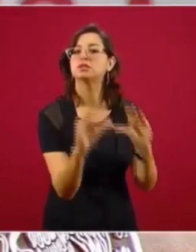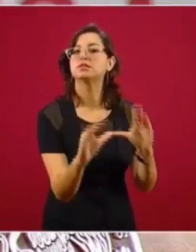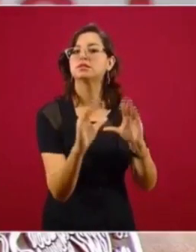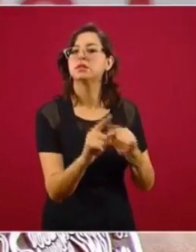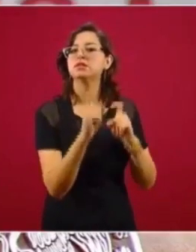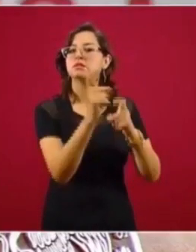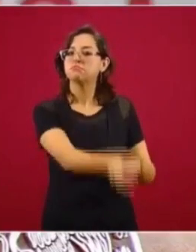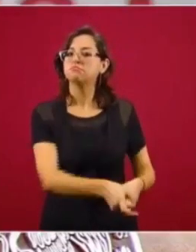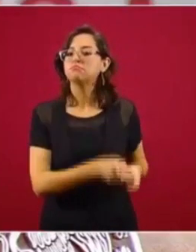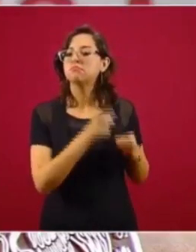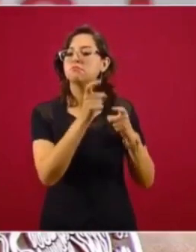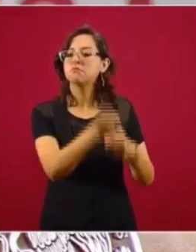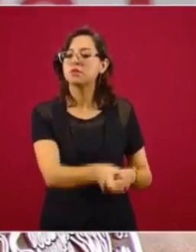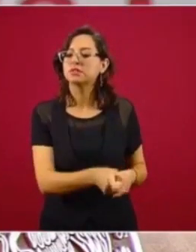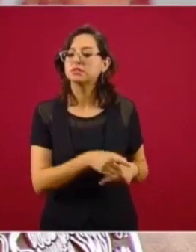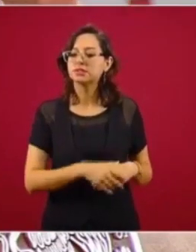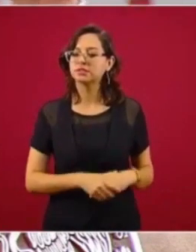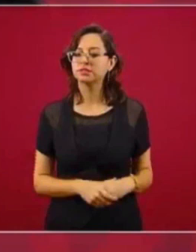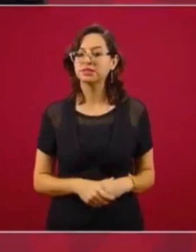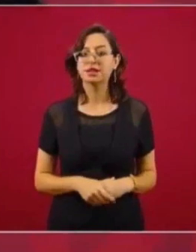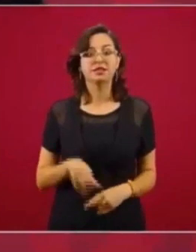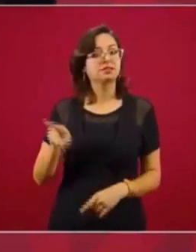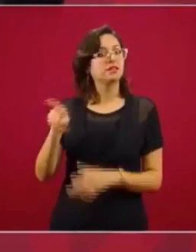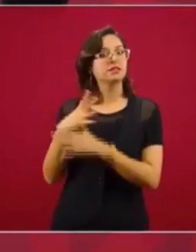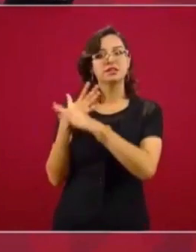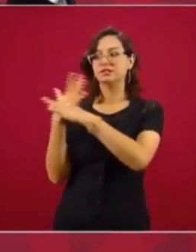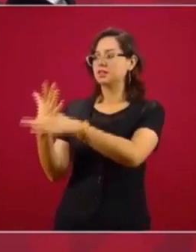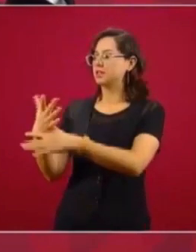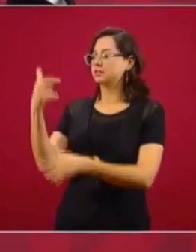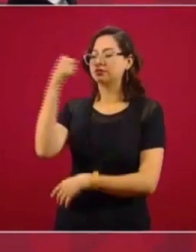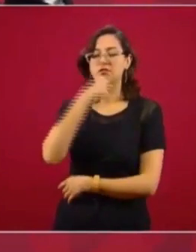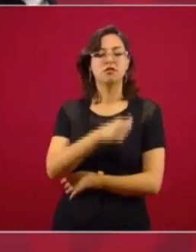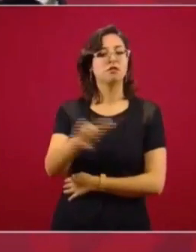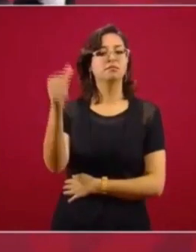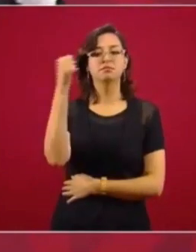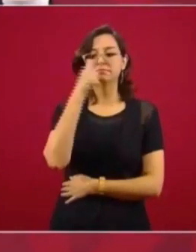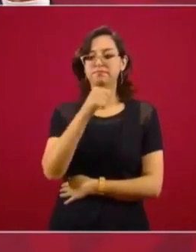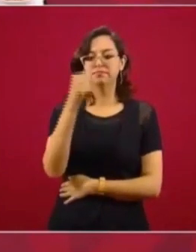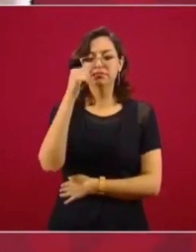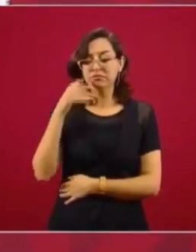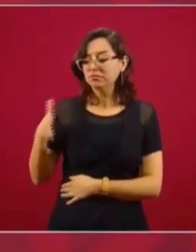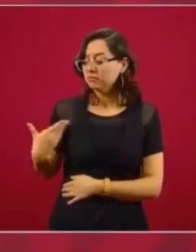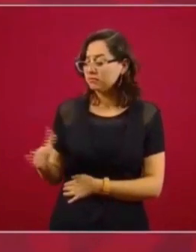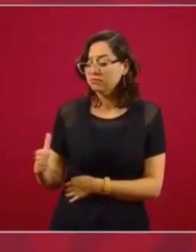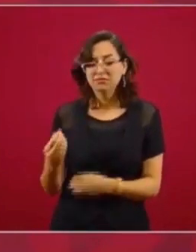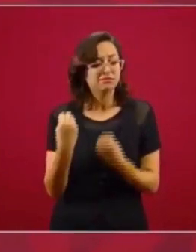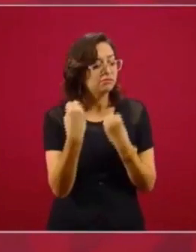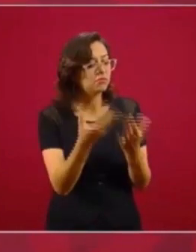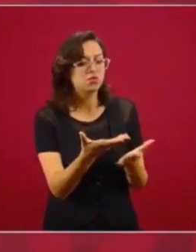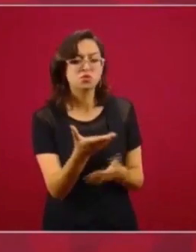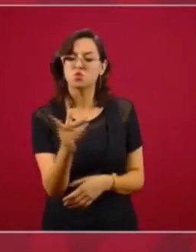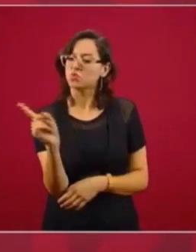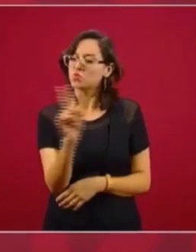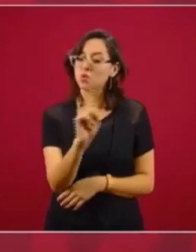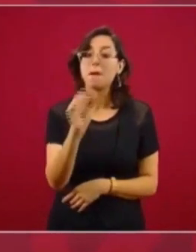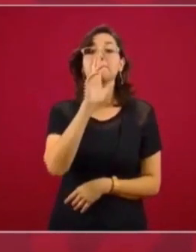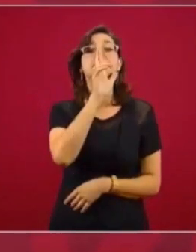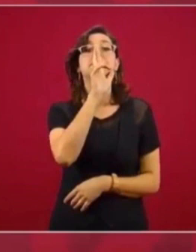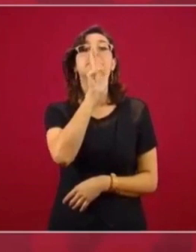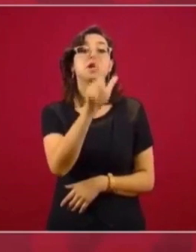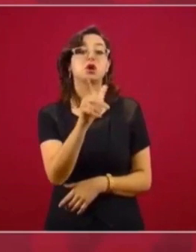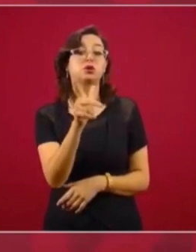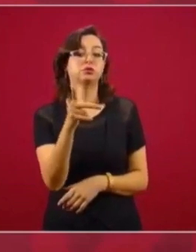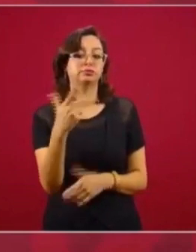pescar. Esa era la frase célebre, en vez de darle un pescado, enséñale